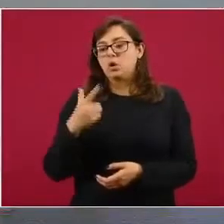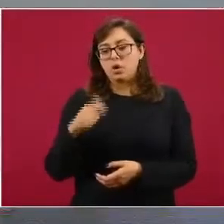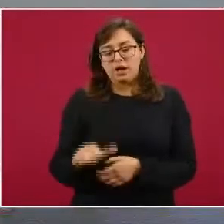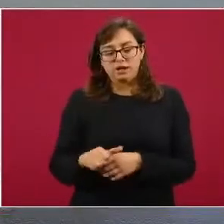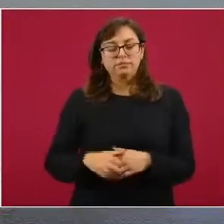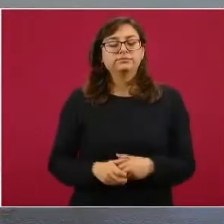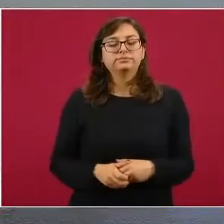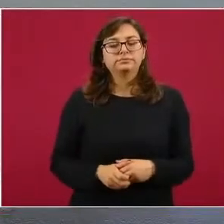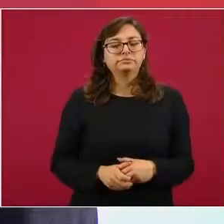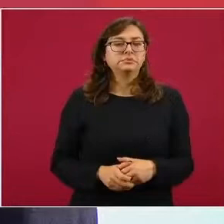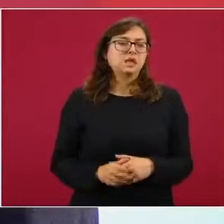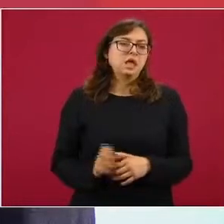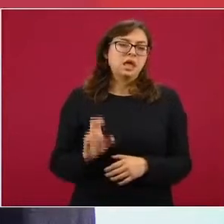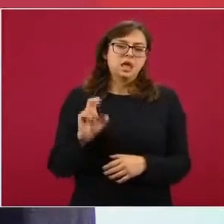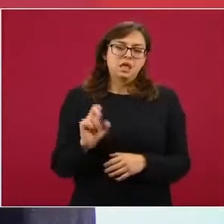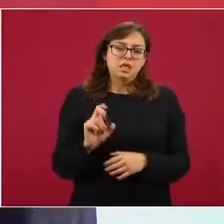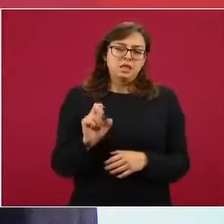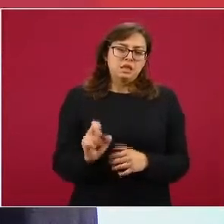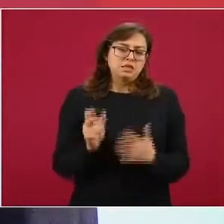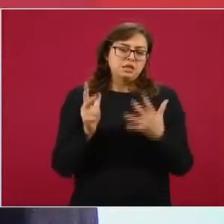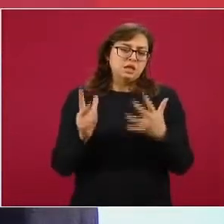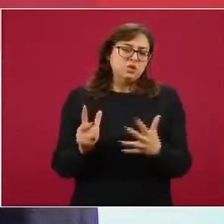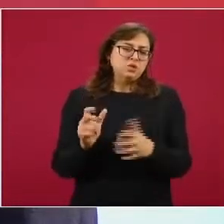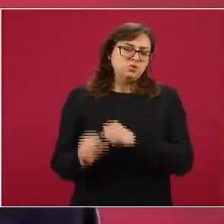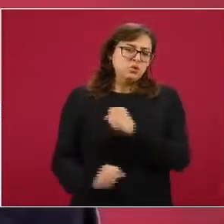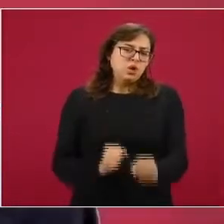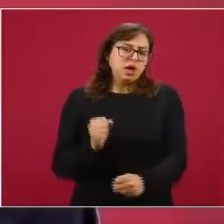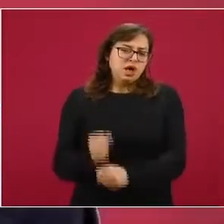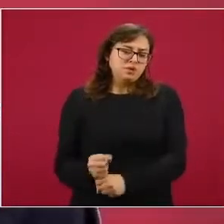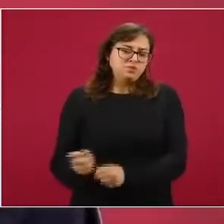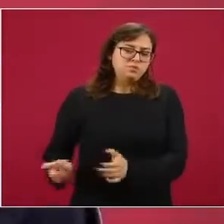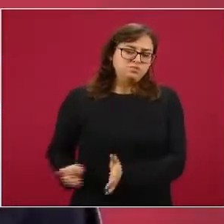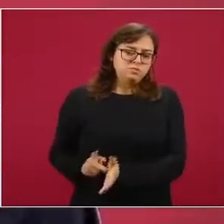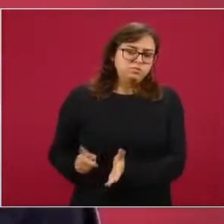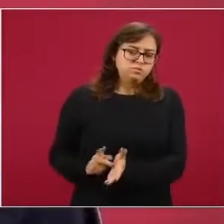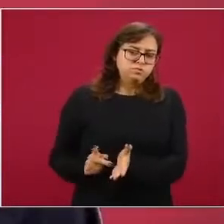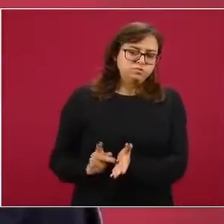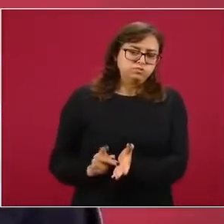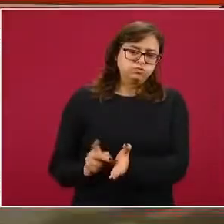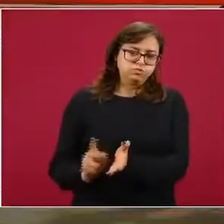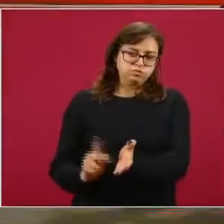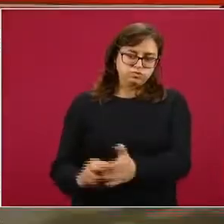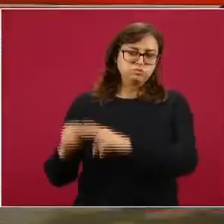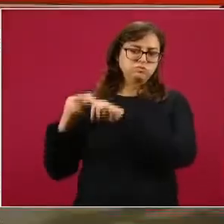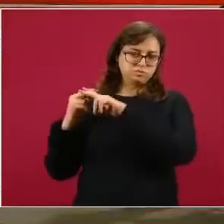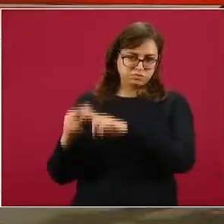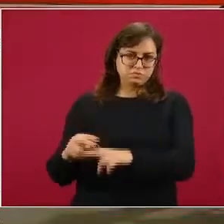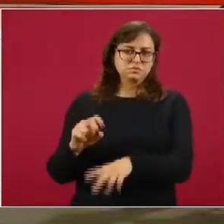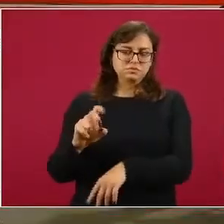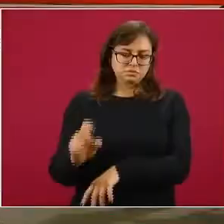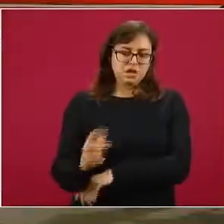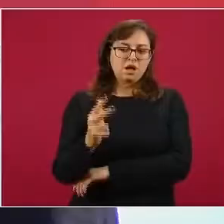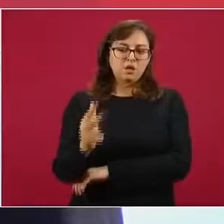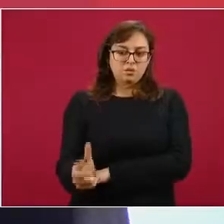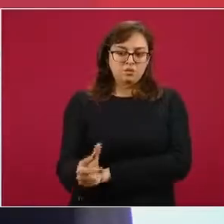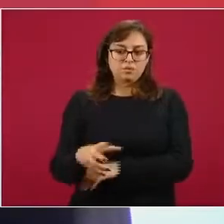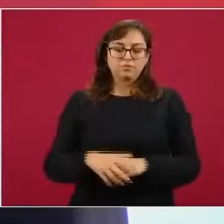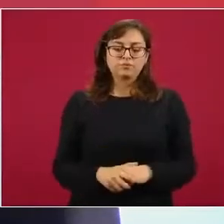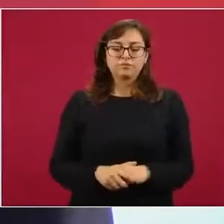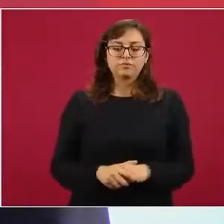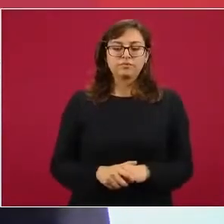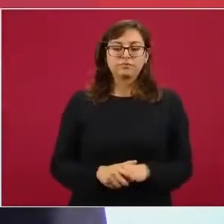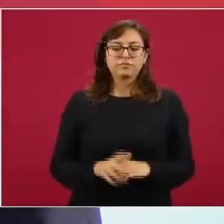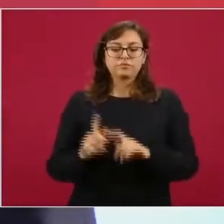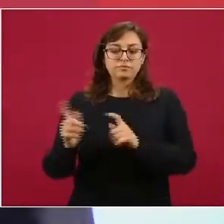38 emisiones, esta es la número 38, la vigente, y en este caso fue